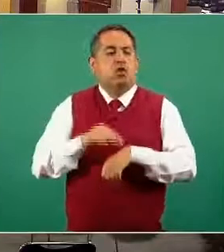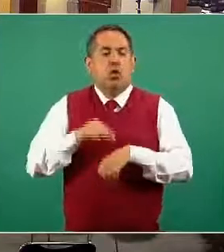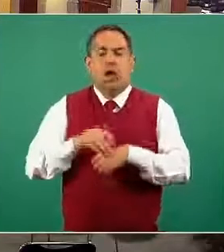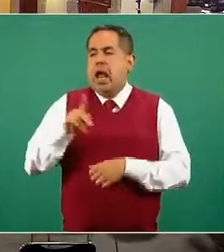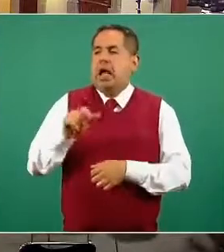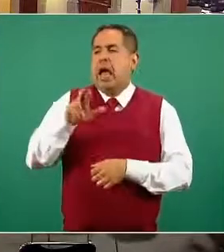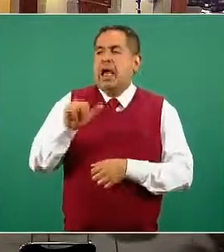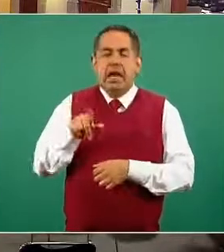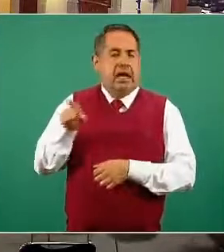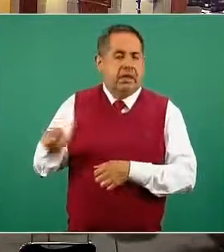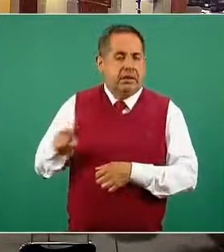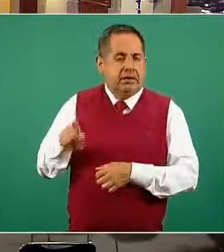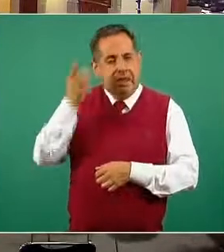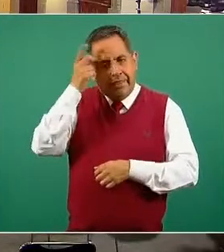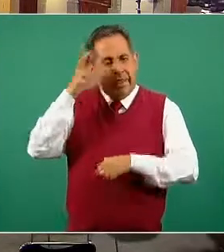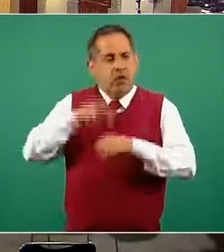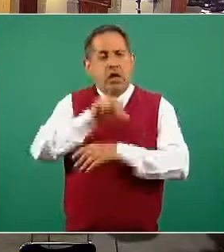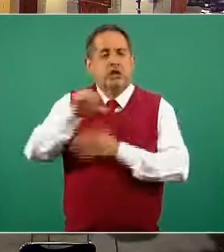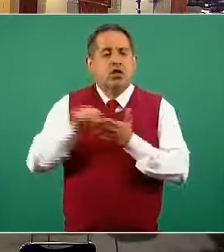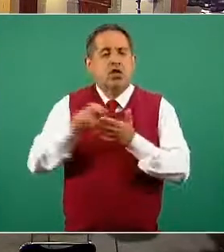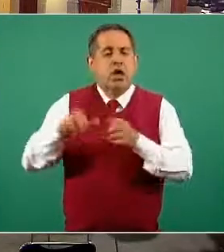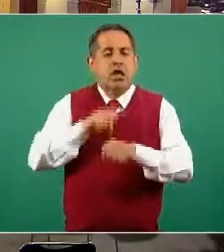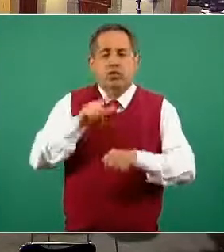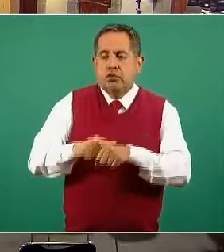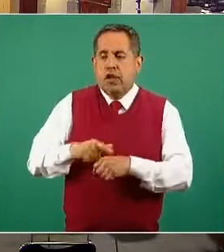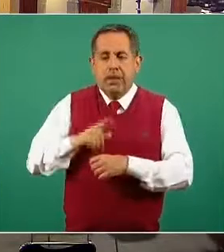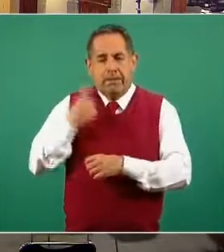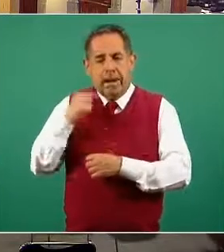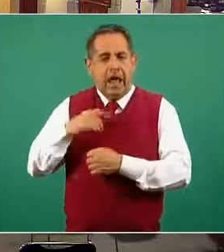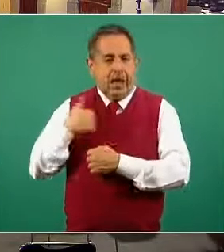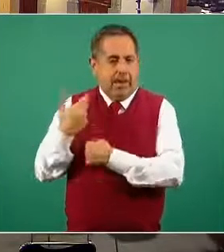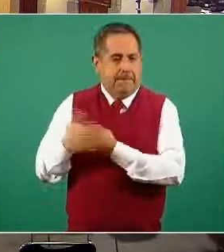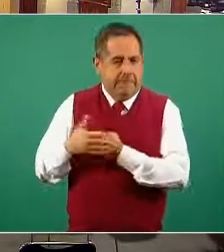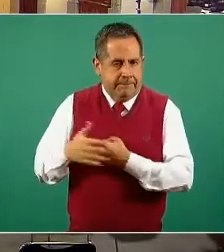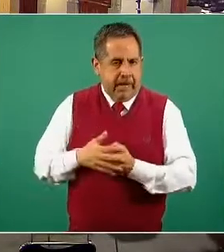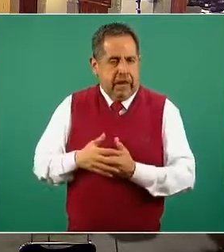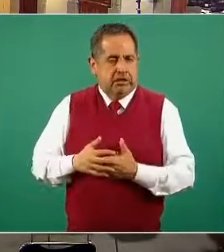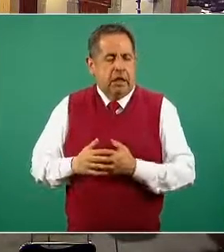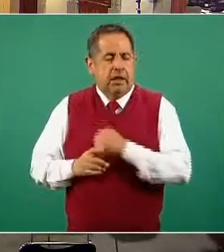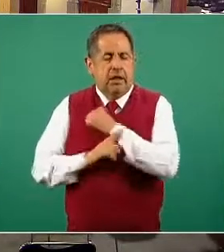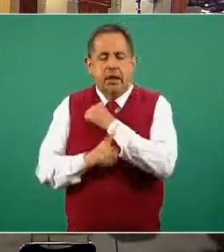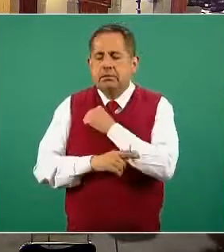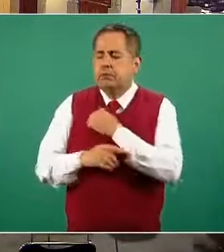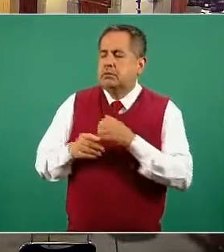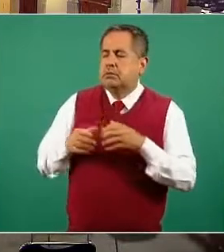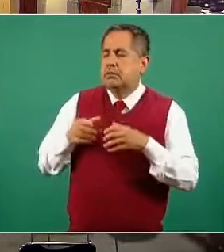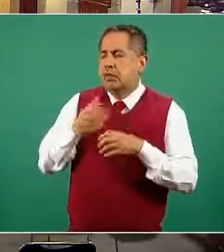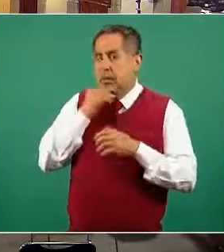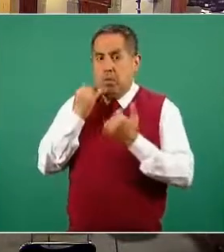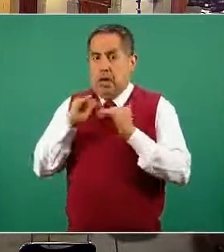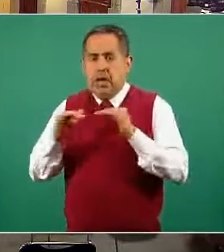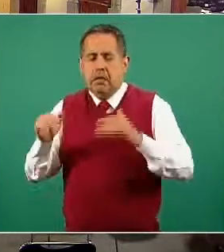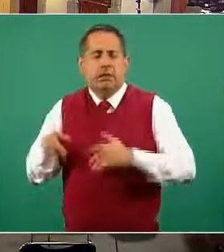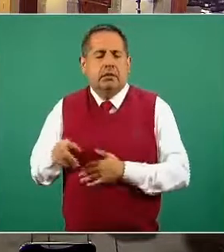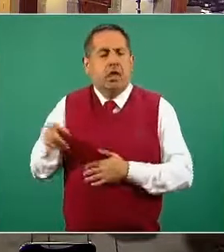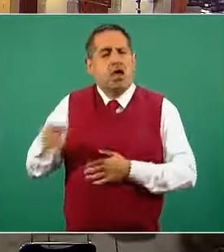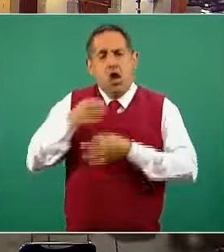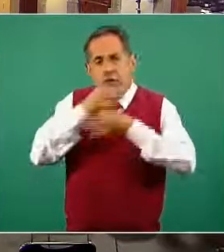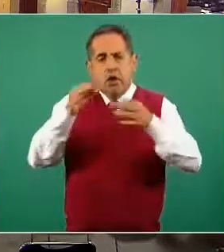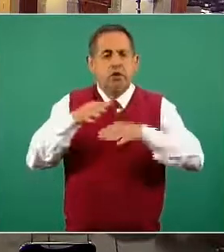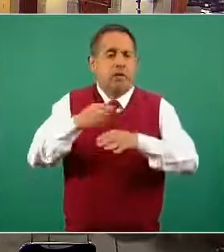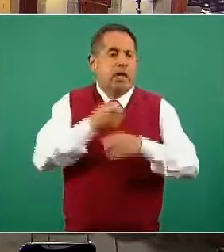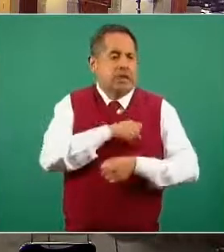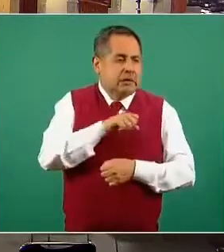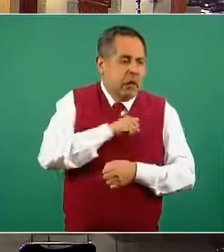directora del Centro Nacional de Equidad de Género Salud Reproductiva, que tiene información muy importante respecto a salud materna